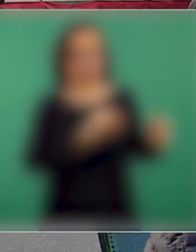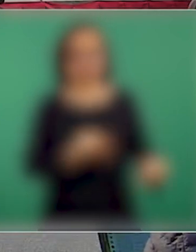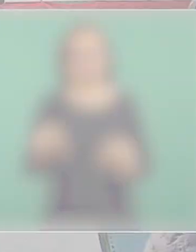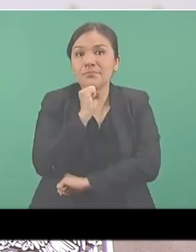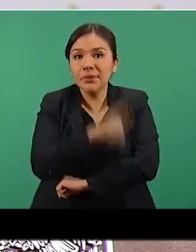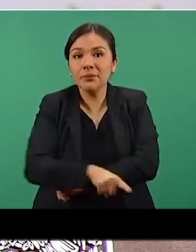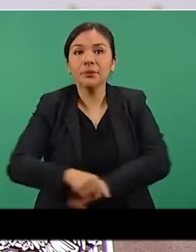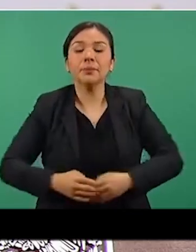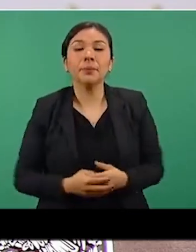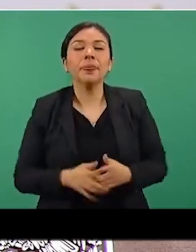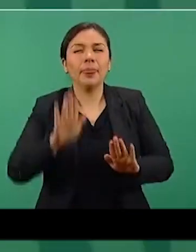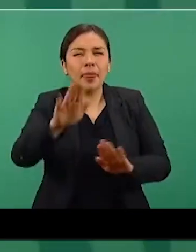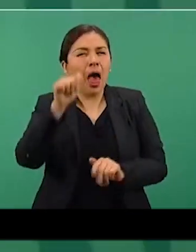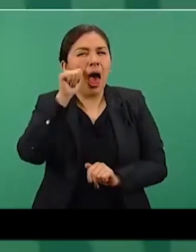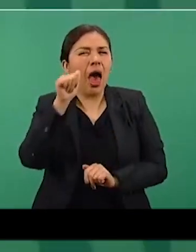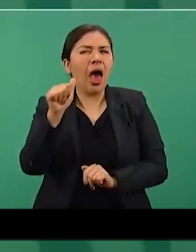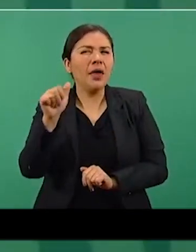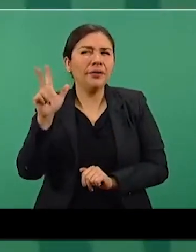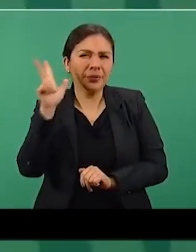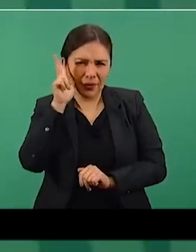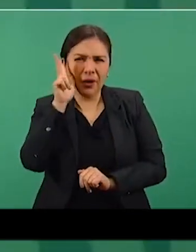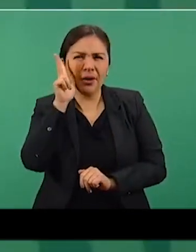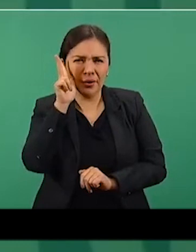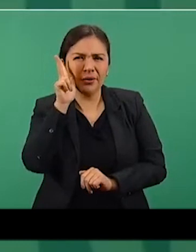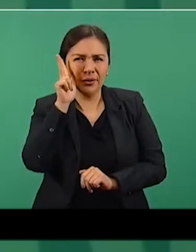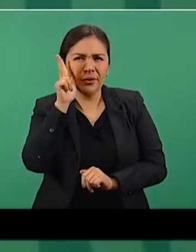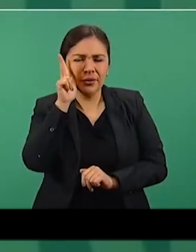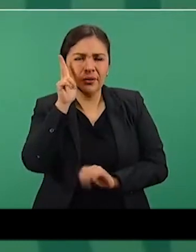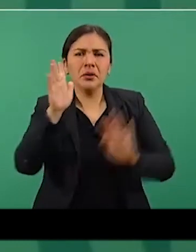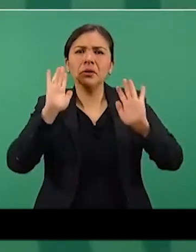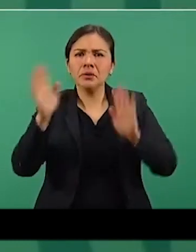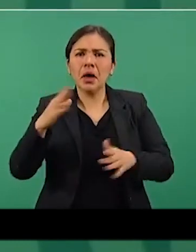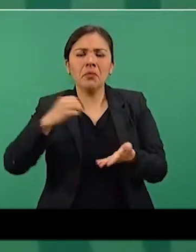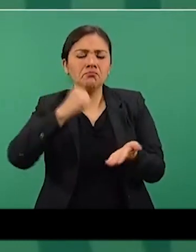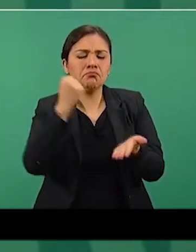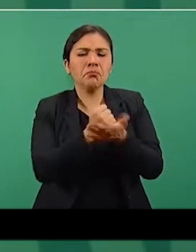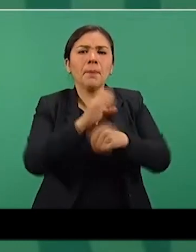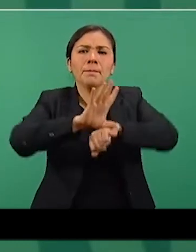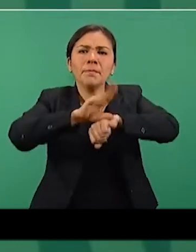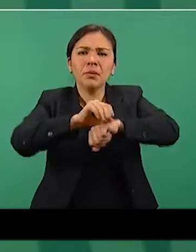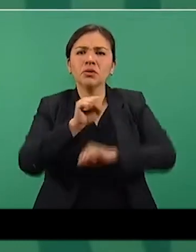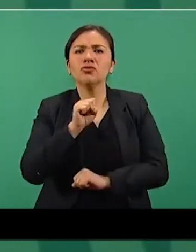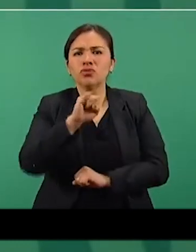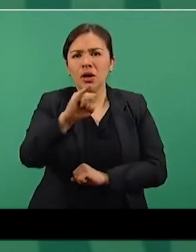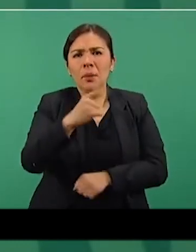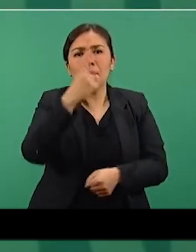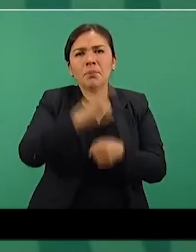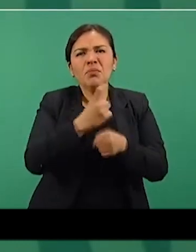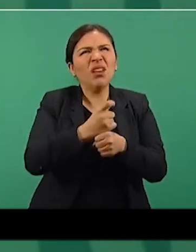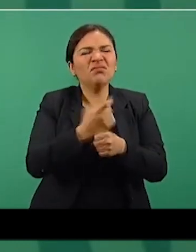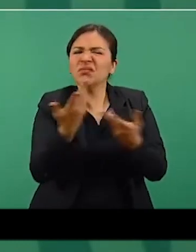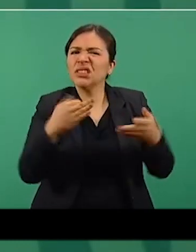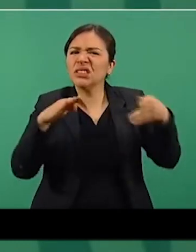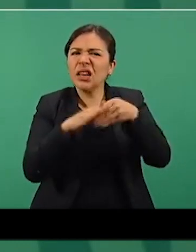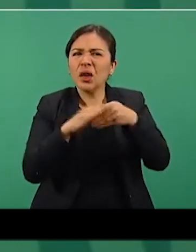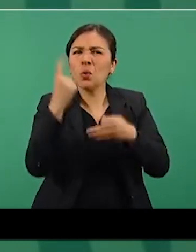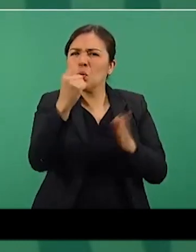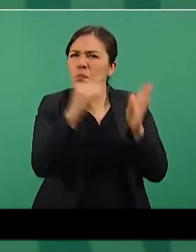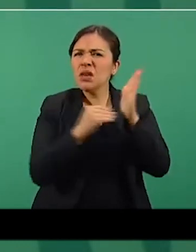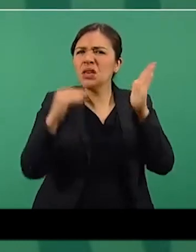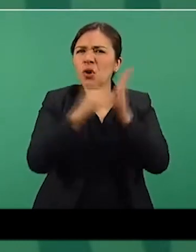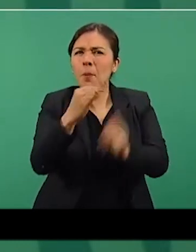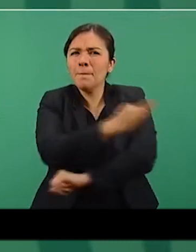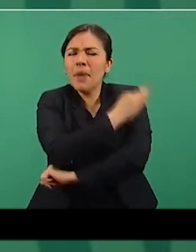Querétaro. Antier se autorizó ya un primer lote de cerca de un millón de vacunas,